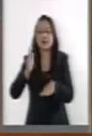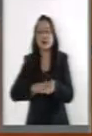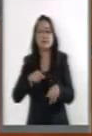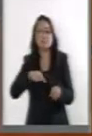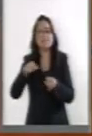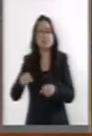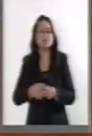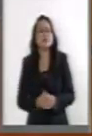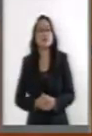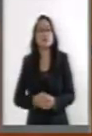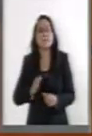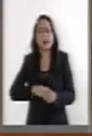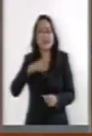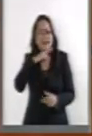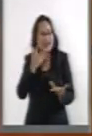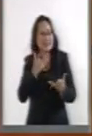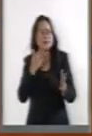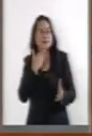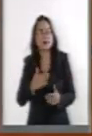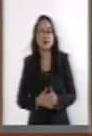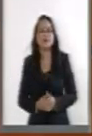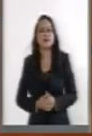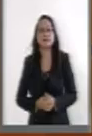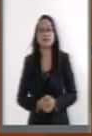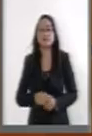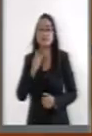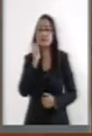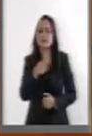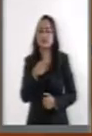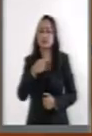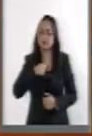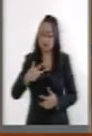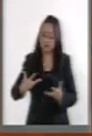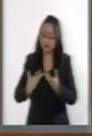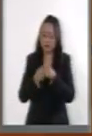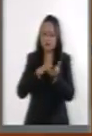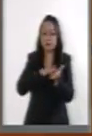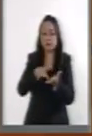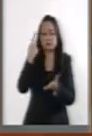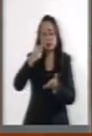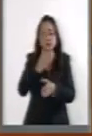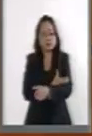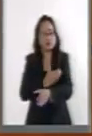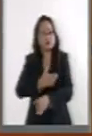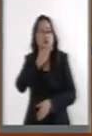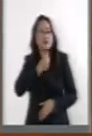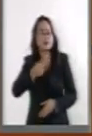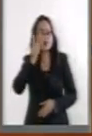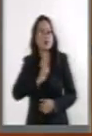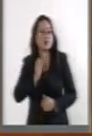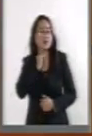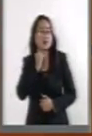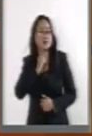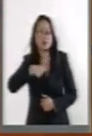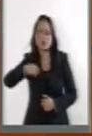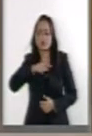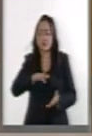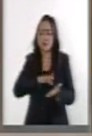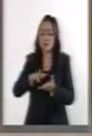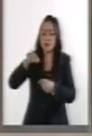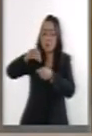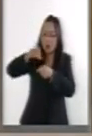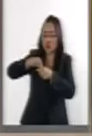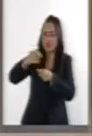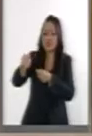por lo tanto mucho más eficaz. Es decir, me sumo a las compañeras senadoras y senadores que votaremos a favor